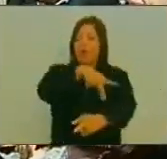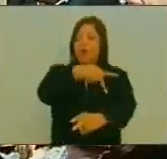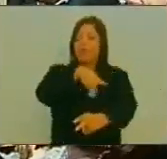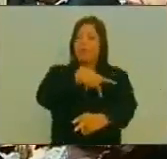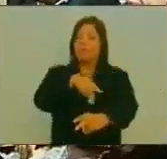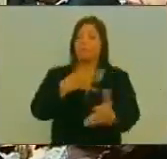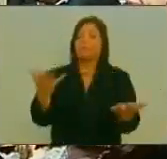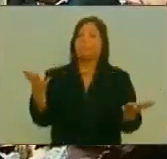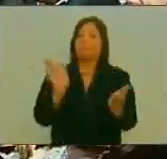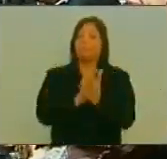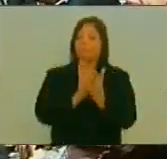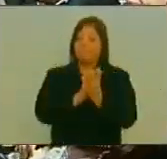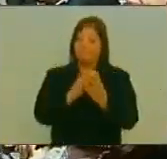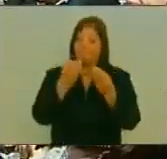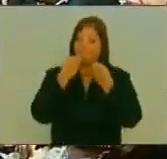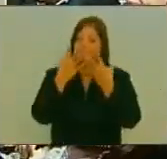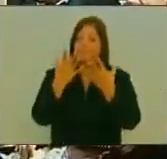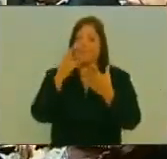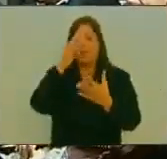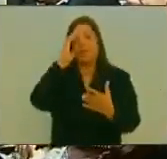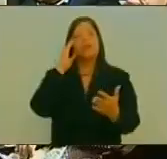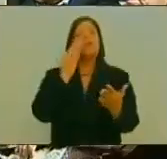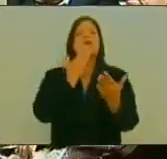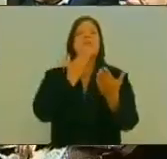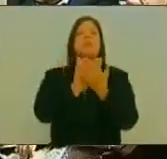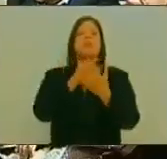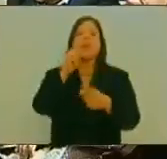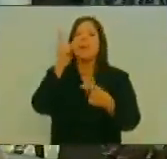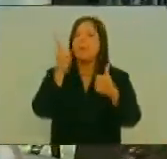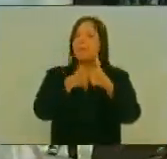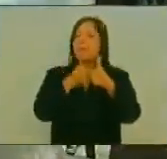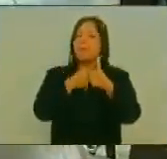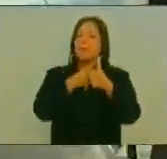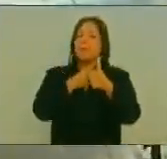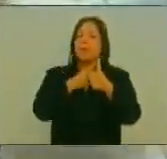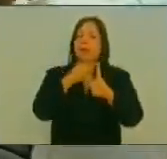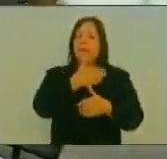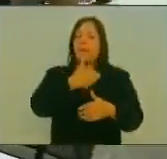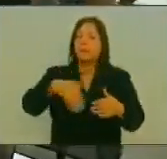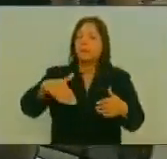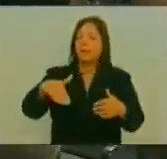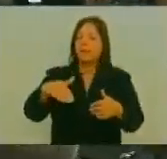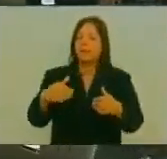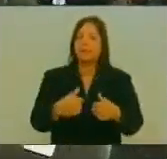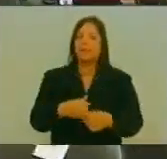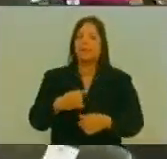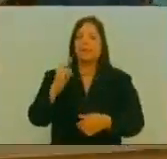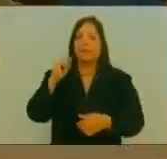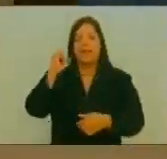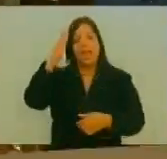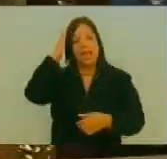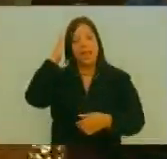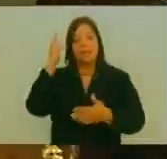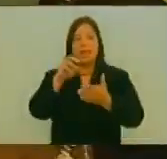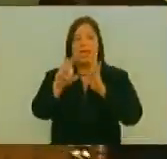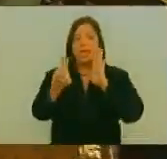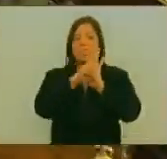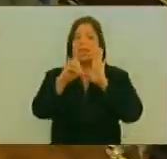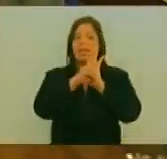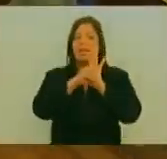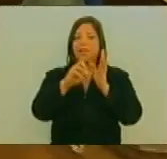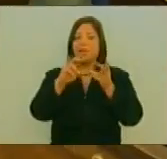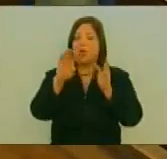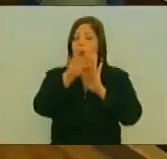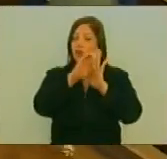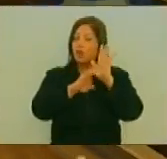Siempre La paz Yo voy a pedir Al primer vicepresidente Elvis Amoroso Que dé lectura Al decreto